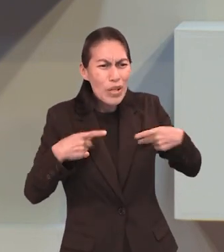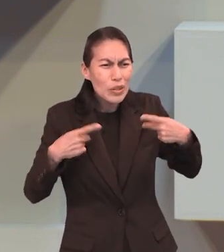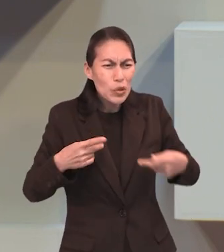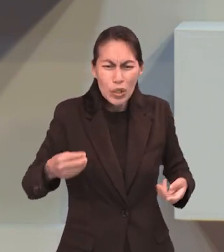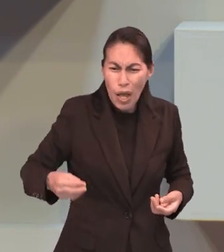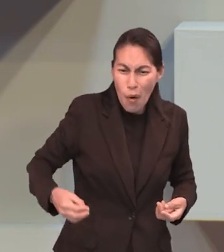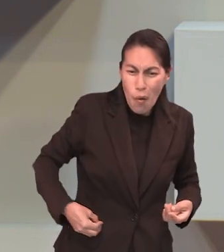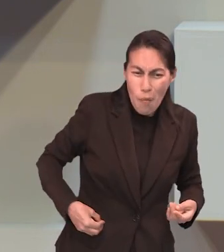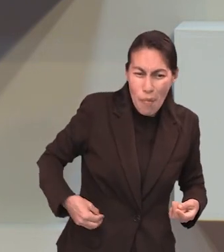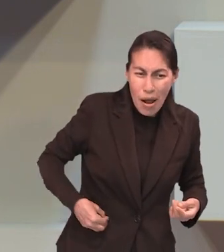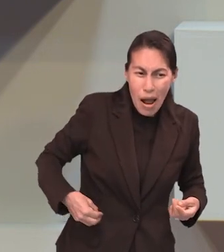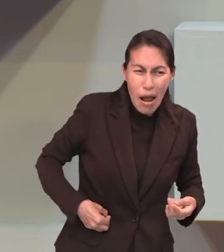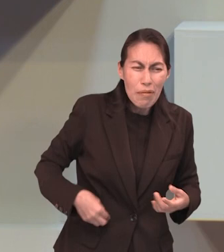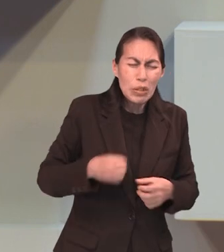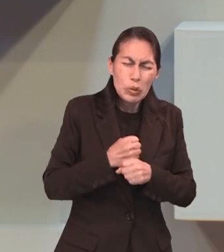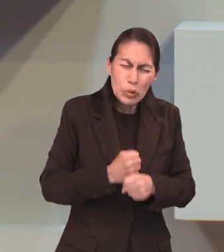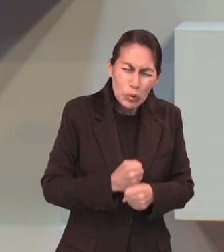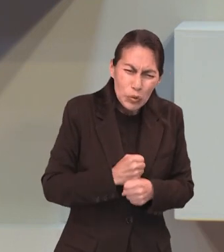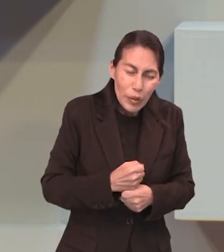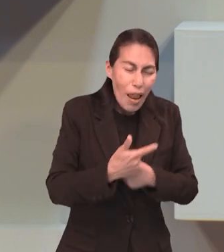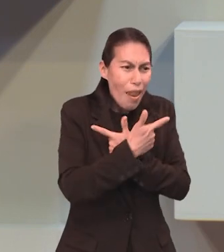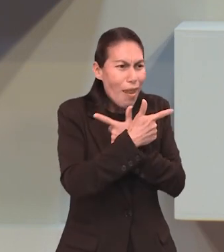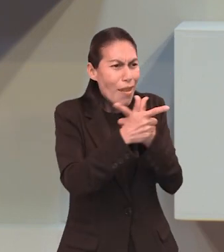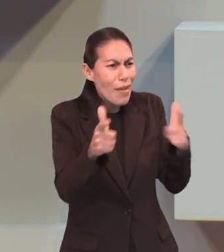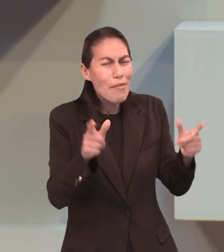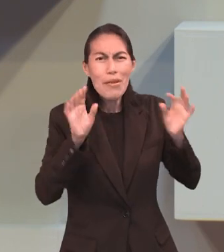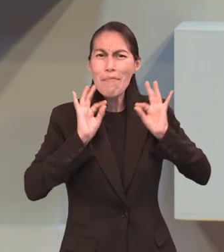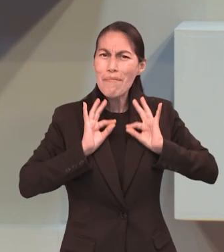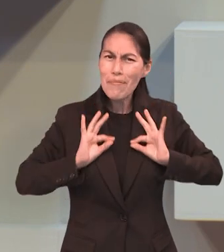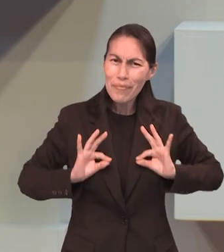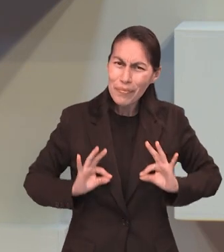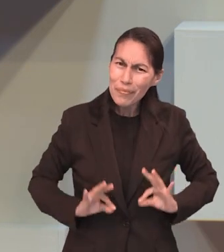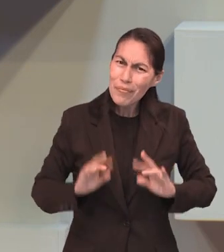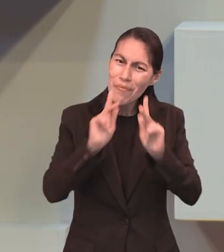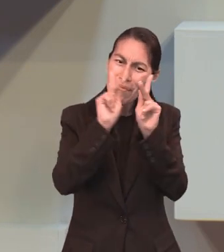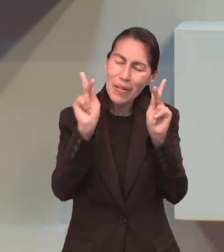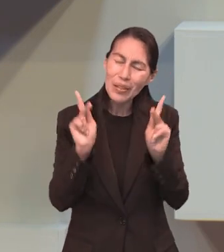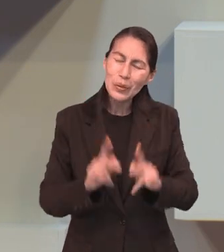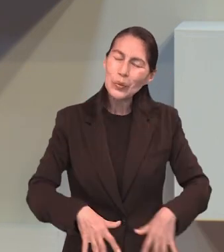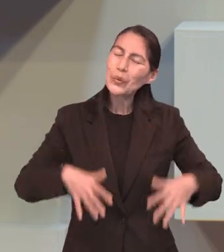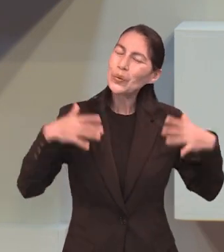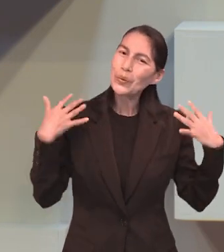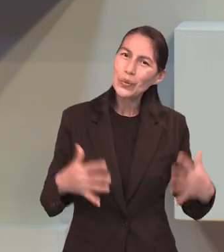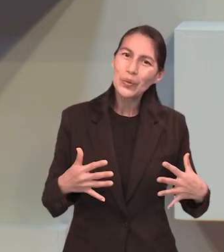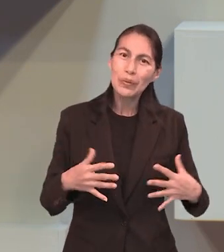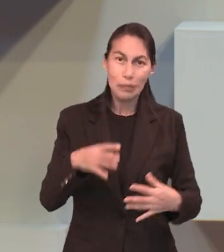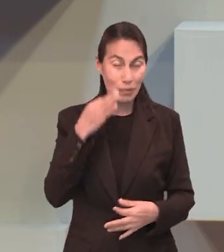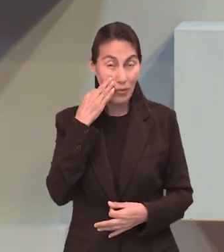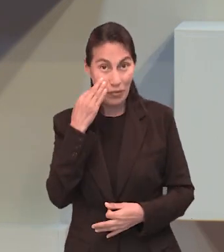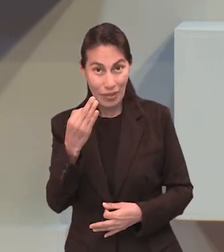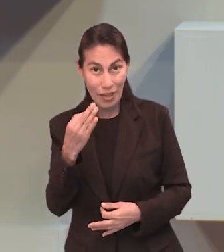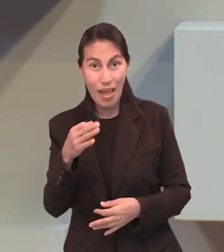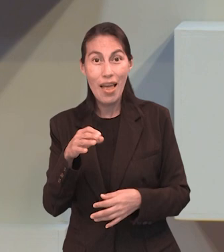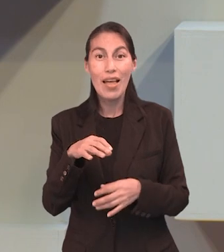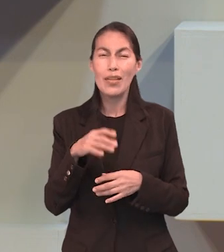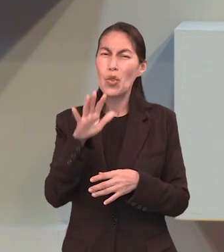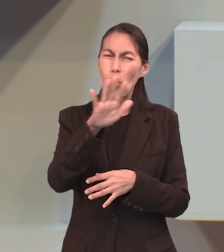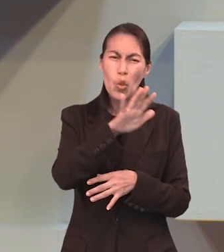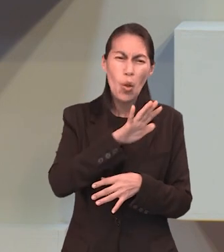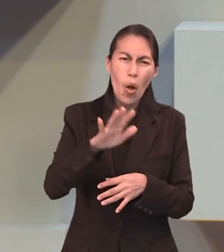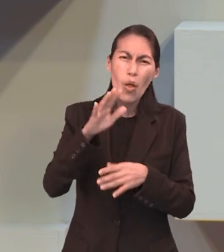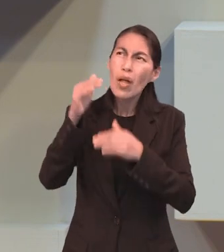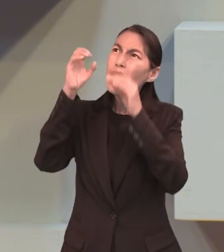libertad al inocente, al culpable, le da esa paz, esa tranquilidad. ¿Saben que el sistema